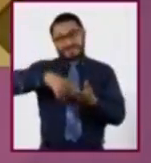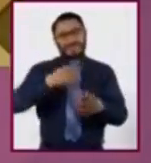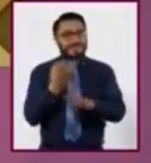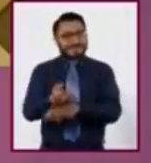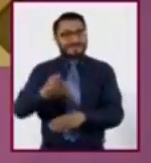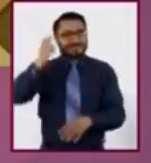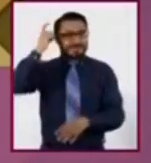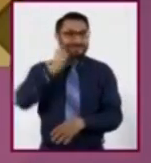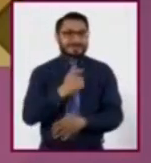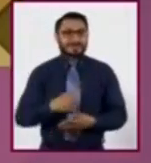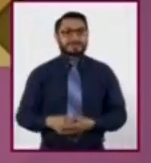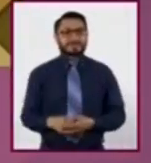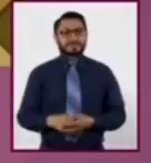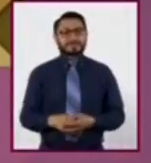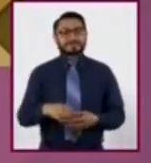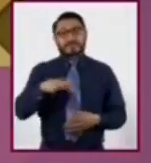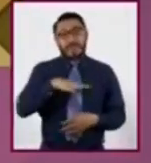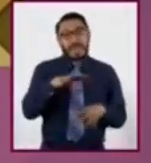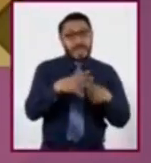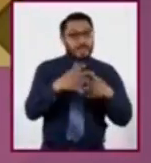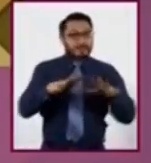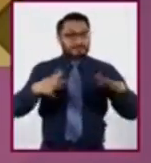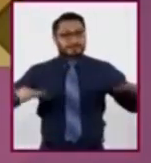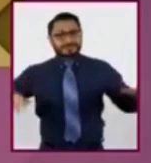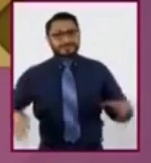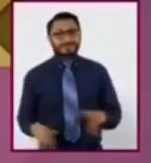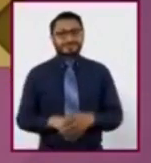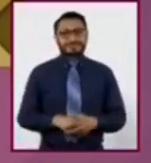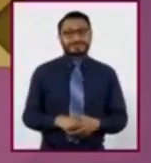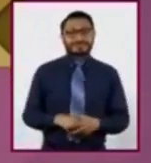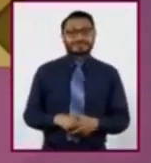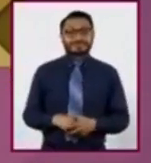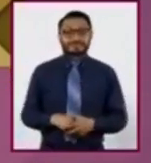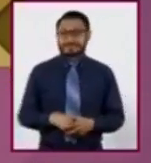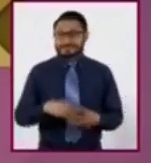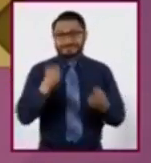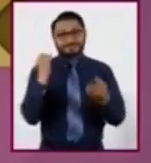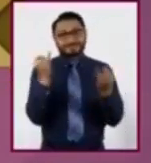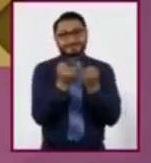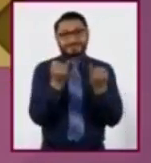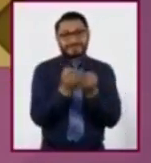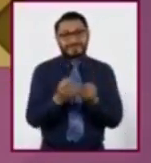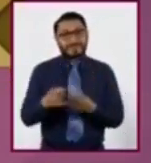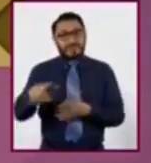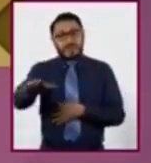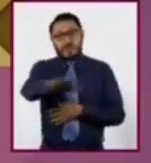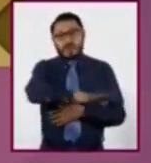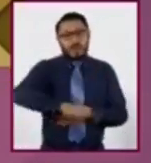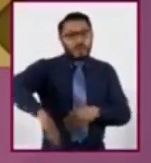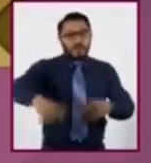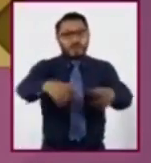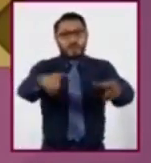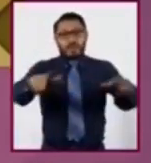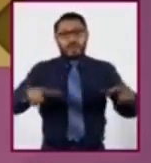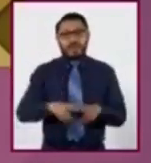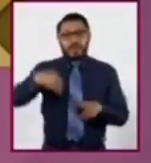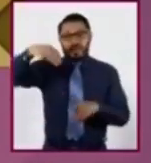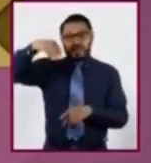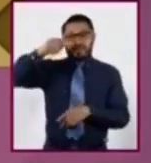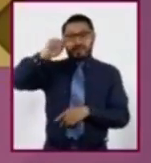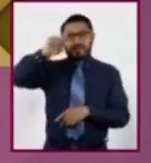zona costera de Guerrero cuenta con llanuras, playas y barras, así como con cuerpos de agua como las lagunas Mitla,